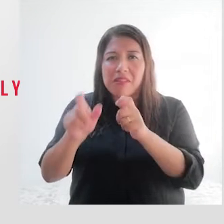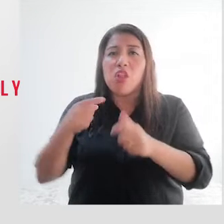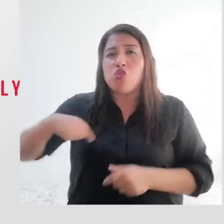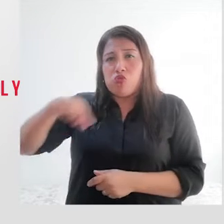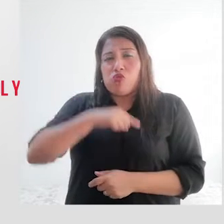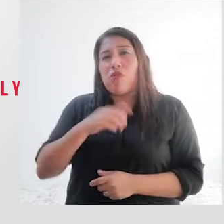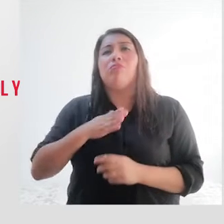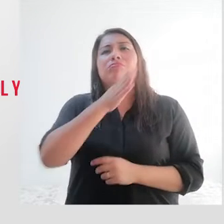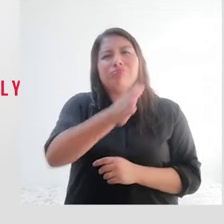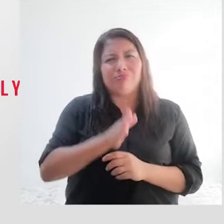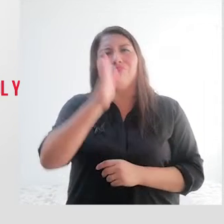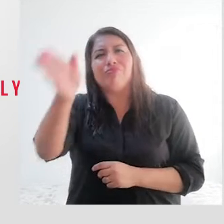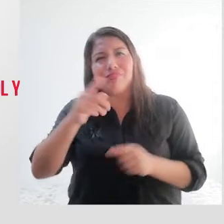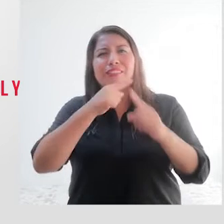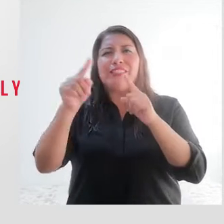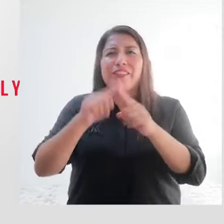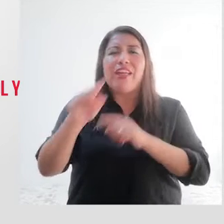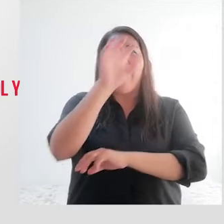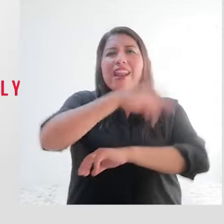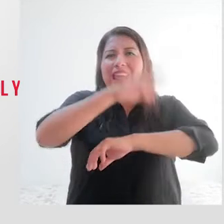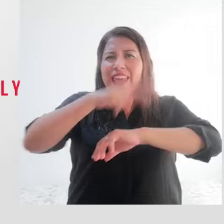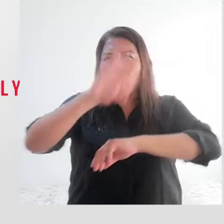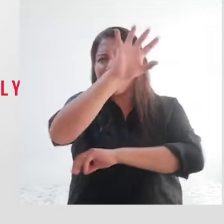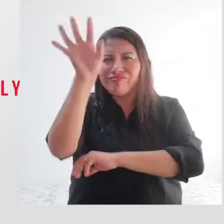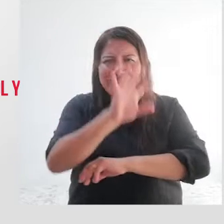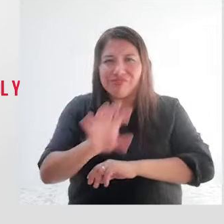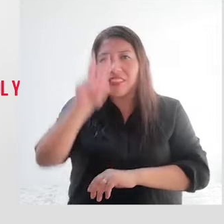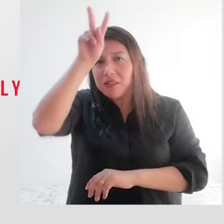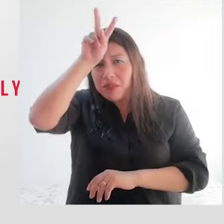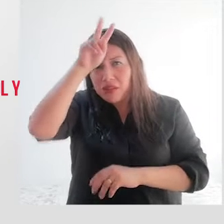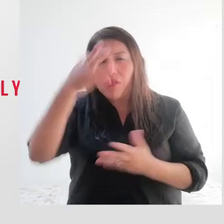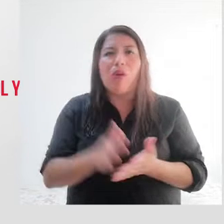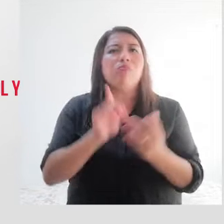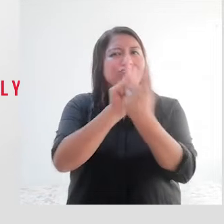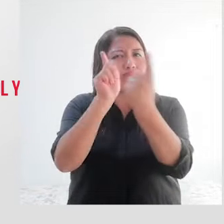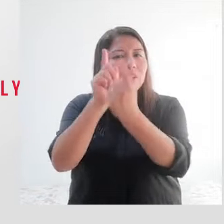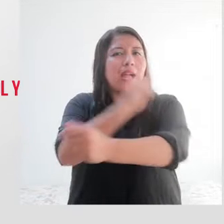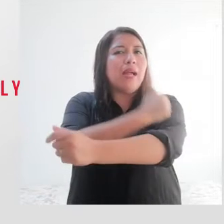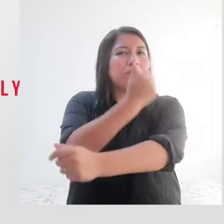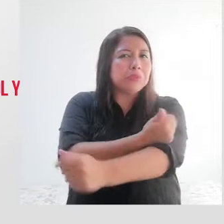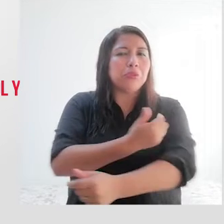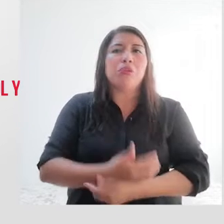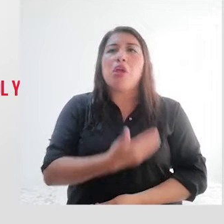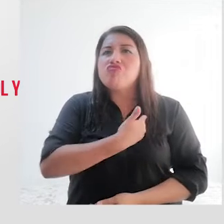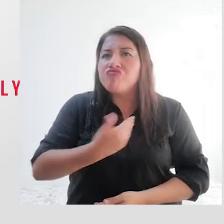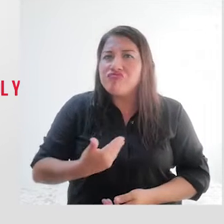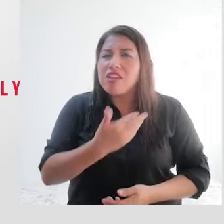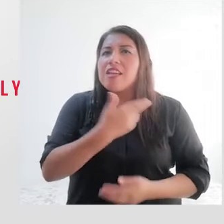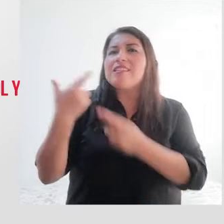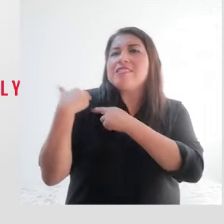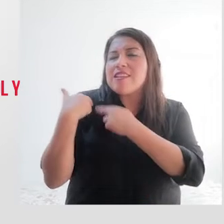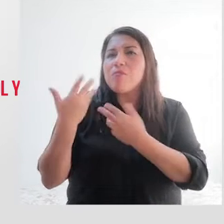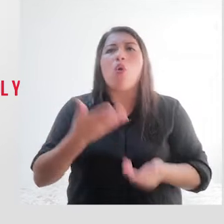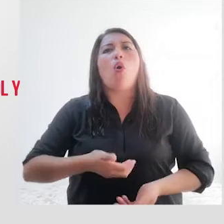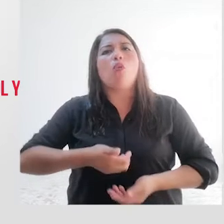a distintas regiones con la finalidad de ejecutar acciones con las autoridades de los gobiernos regionales, locales, las